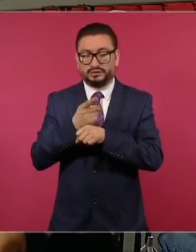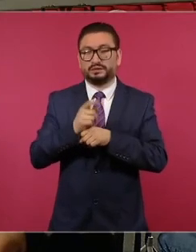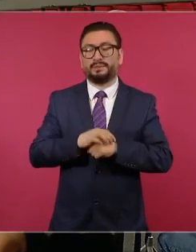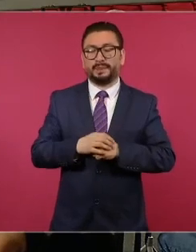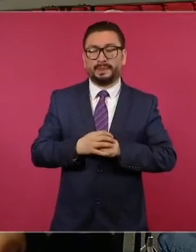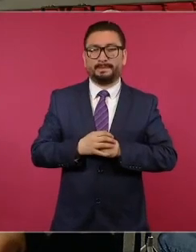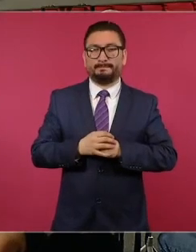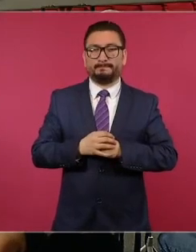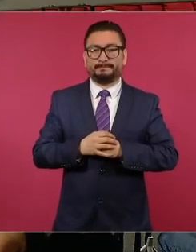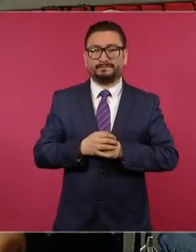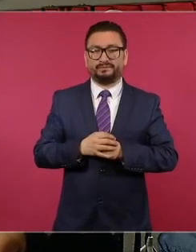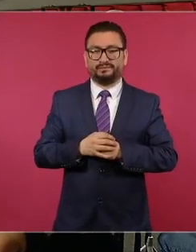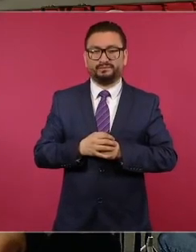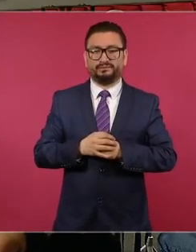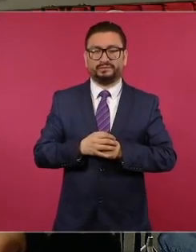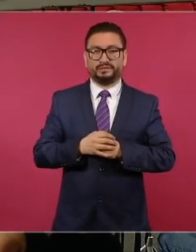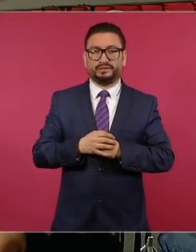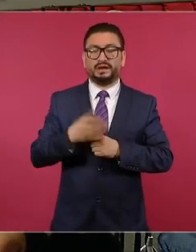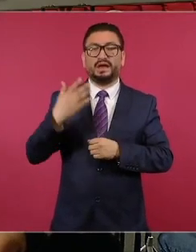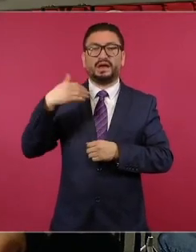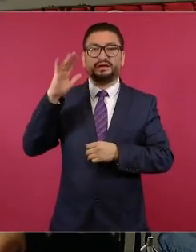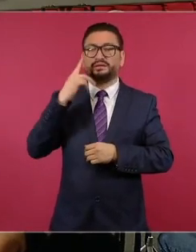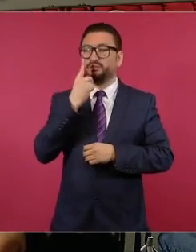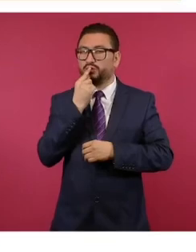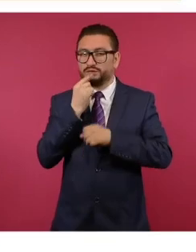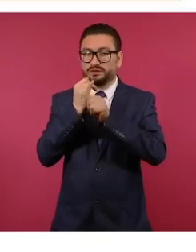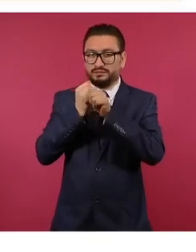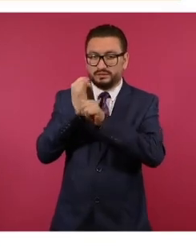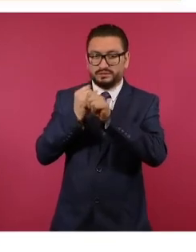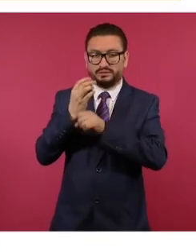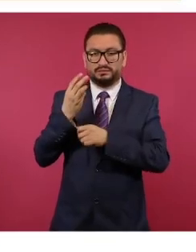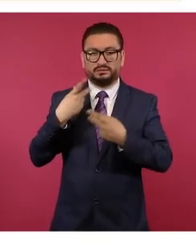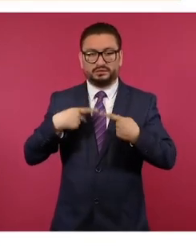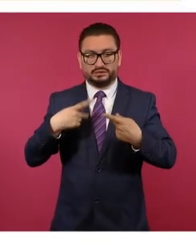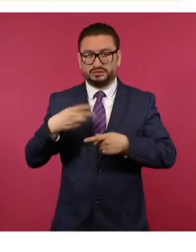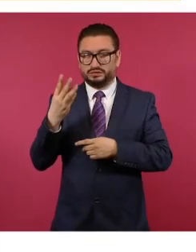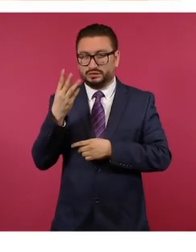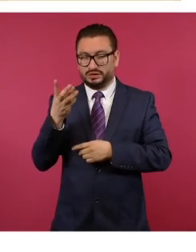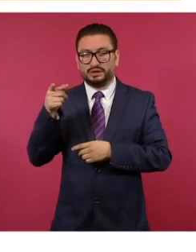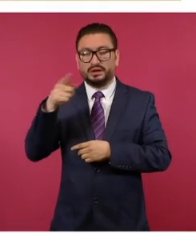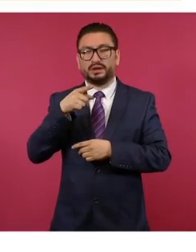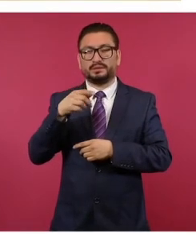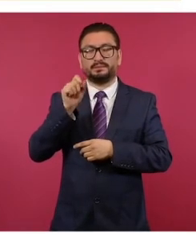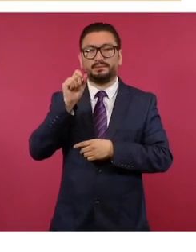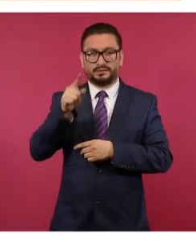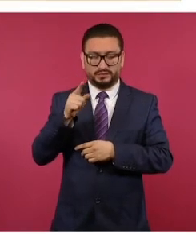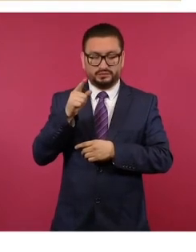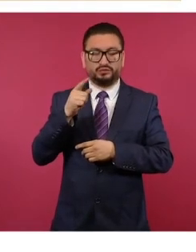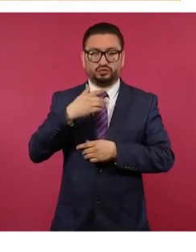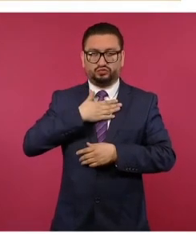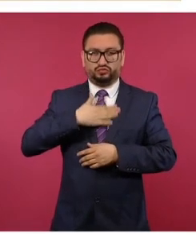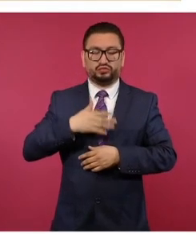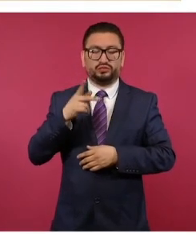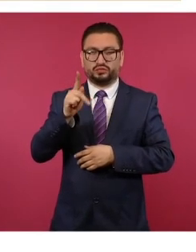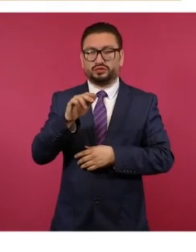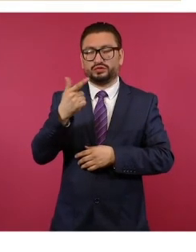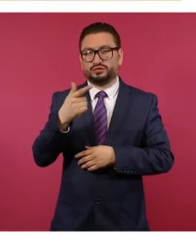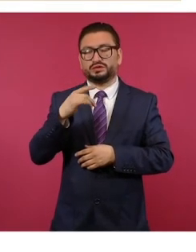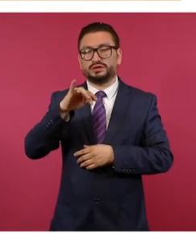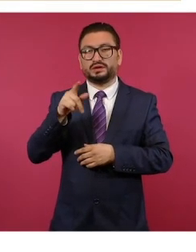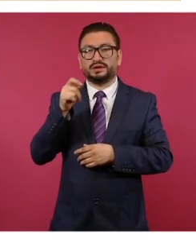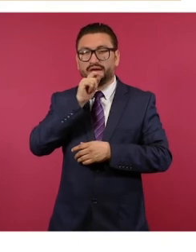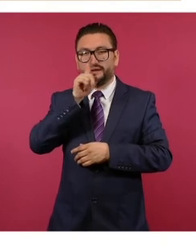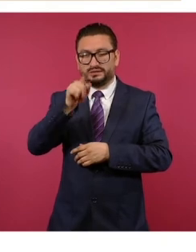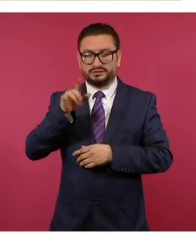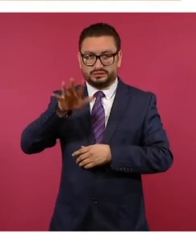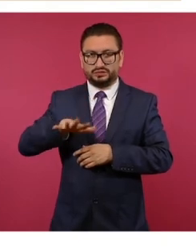de la entonces Policía de Investigación de la Procuraduría de Justicia de Jalisco, adscritos al municipio